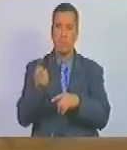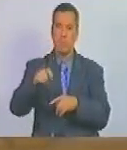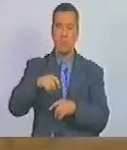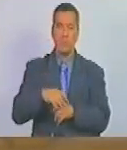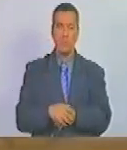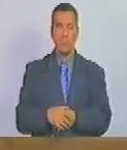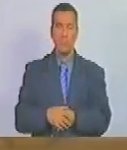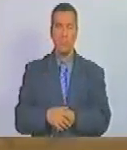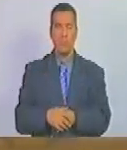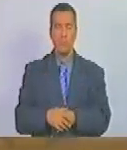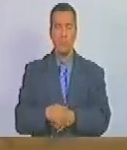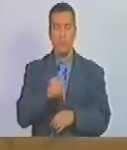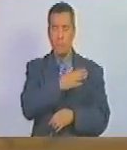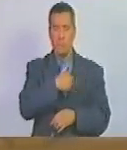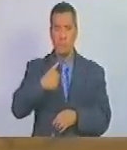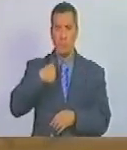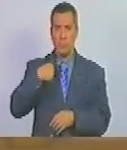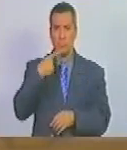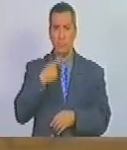quiero